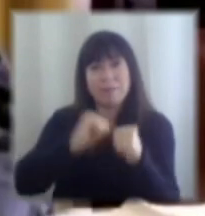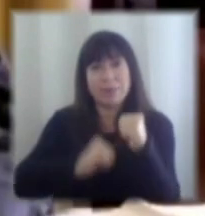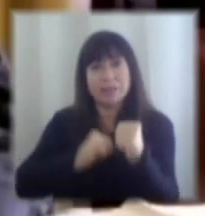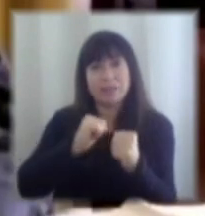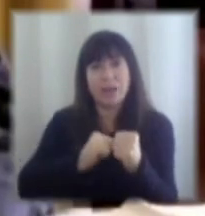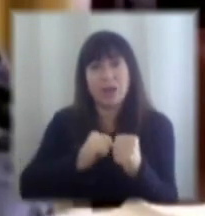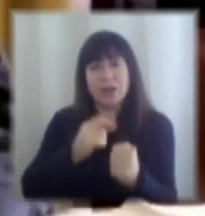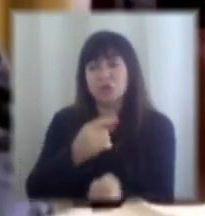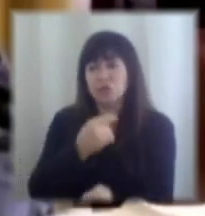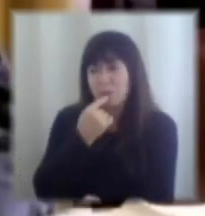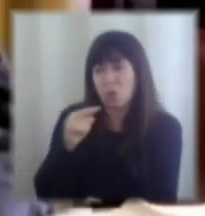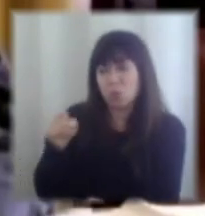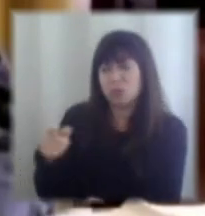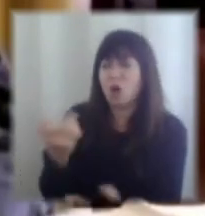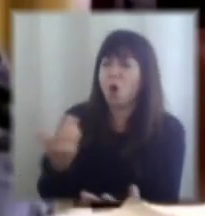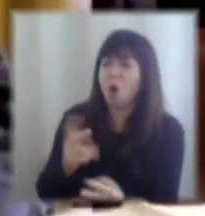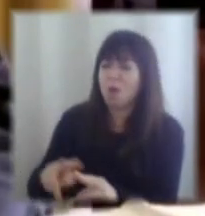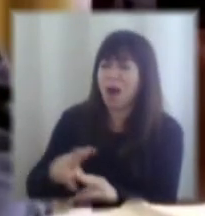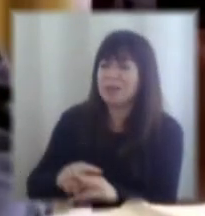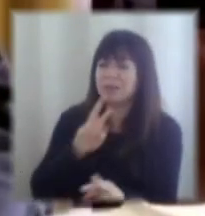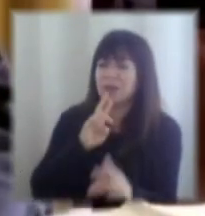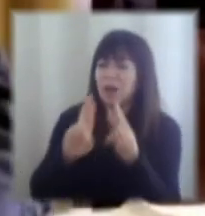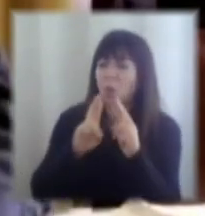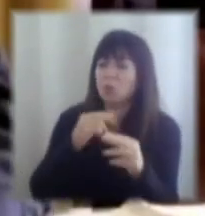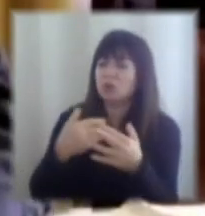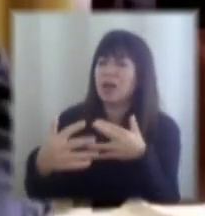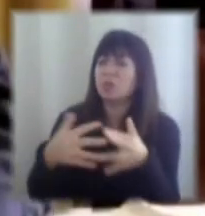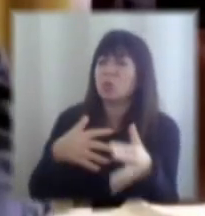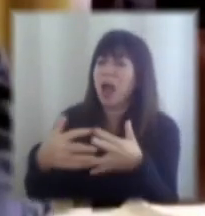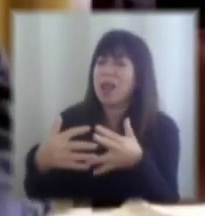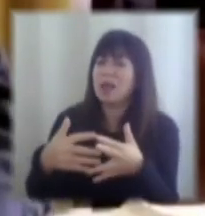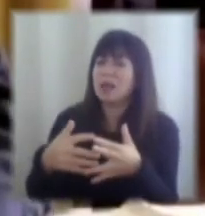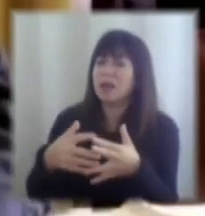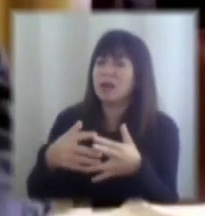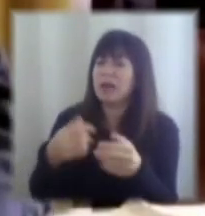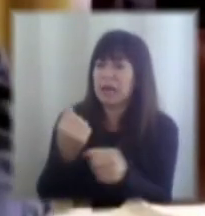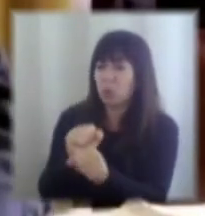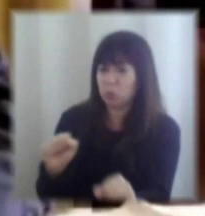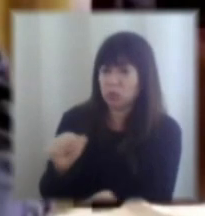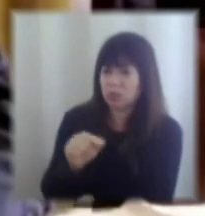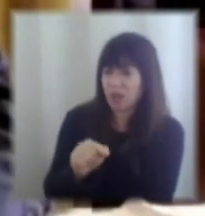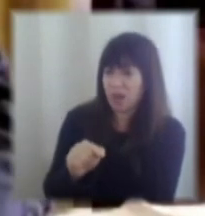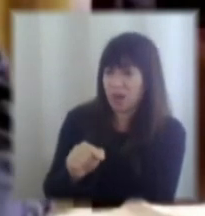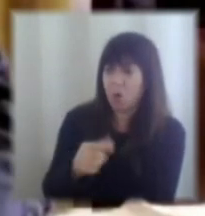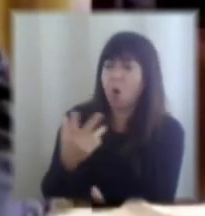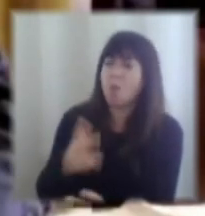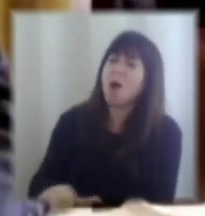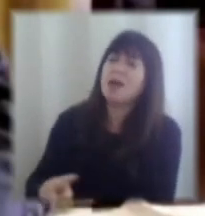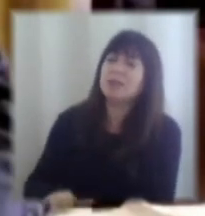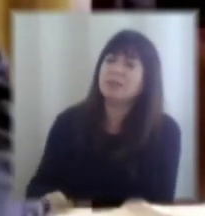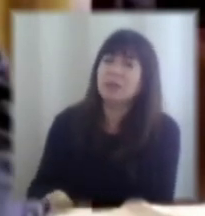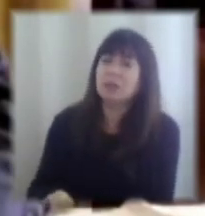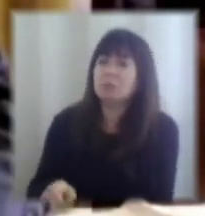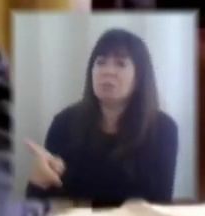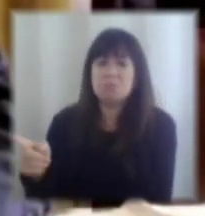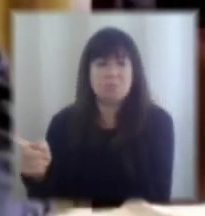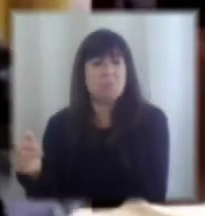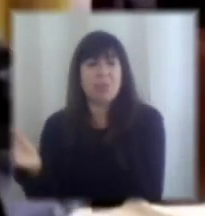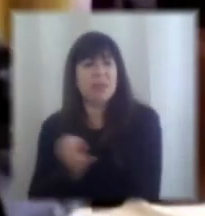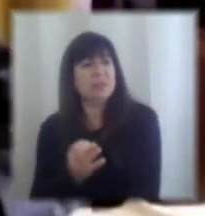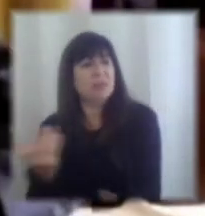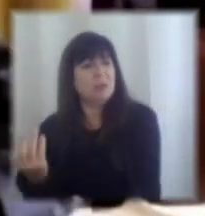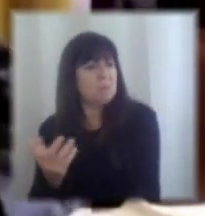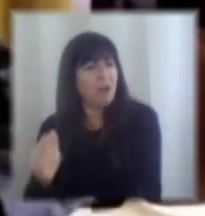les preguntabas bueno ¿y cómo lo hacen con los recursos naturales? ¿ustedes van a renunciar a ellos? y ellos te dicen están locos si esta es nuestra